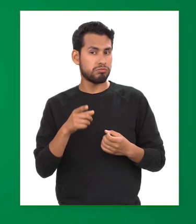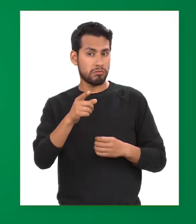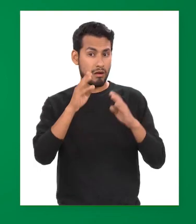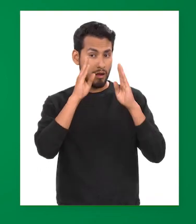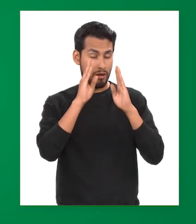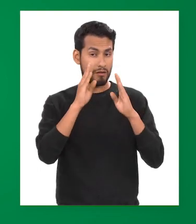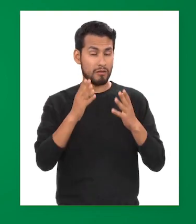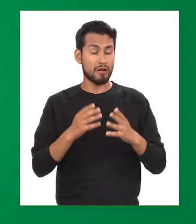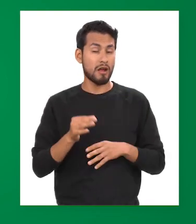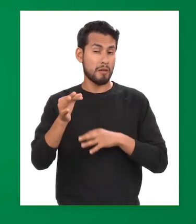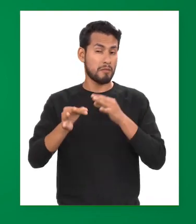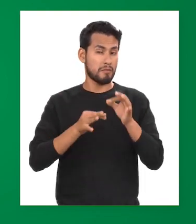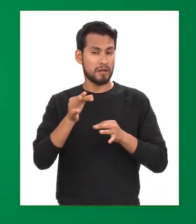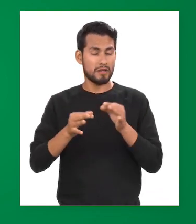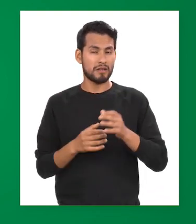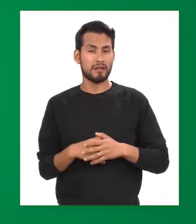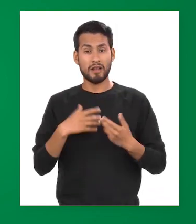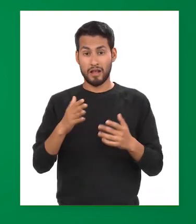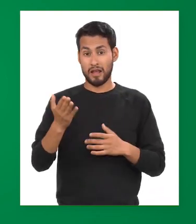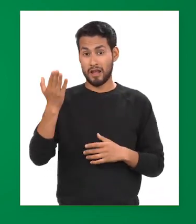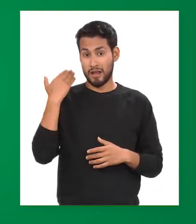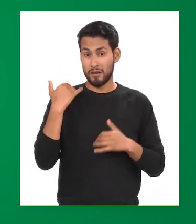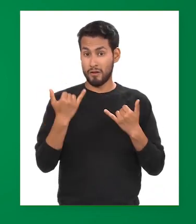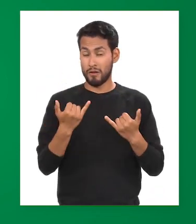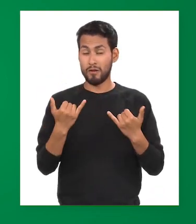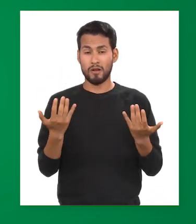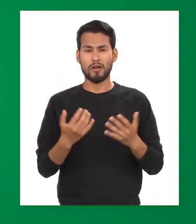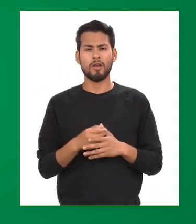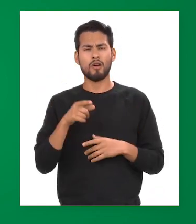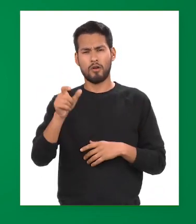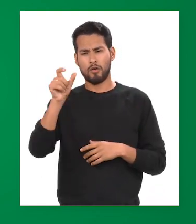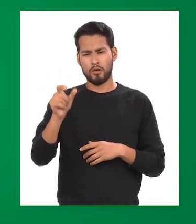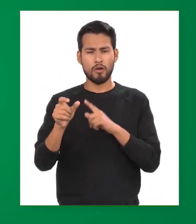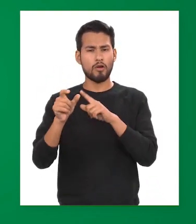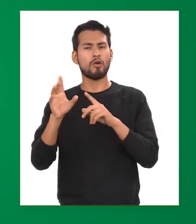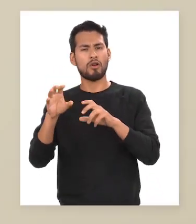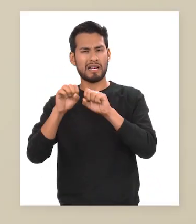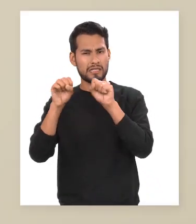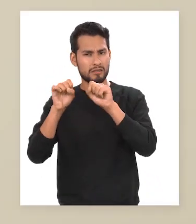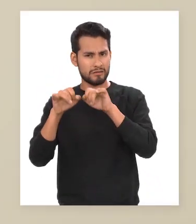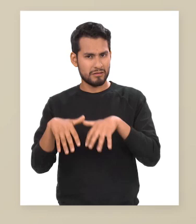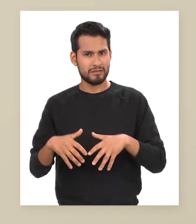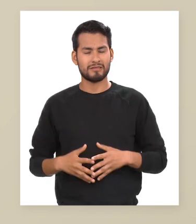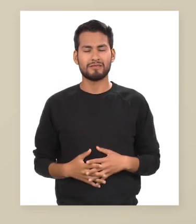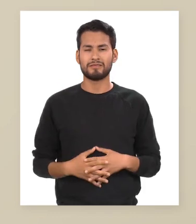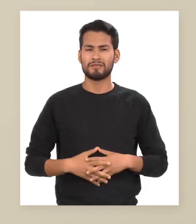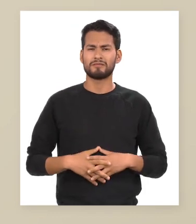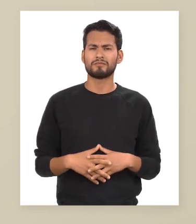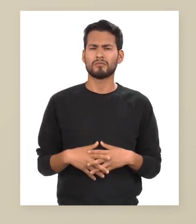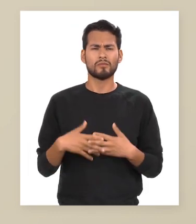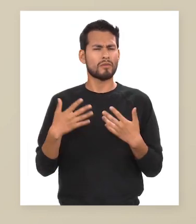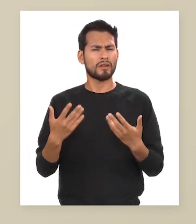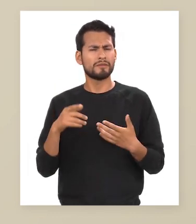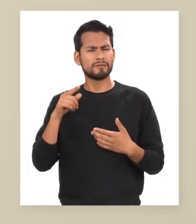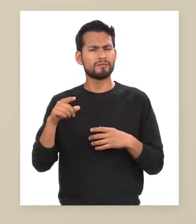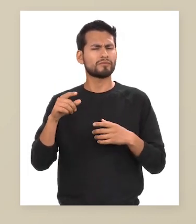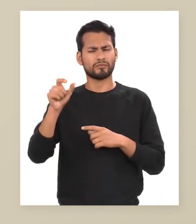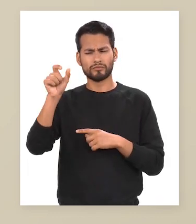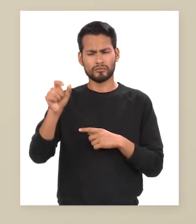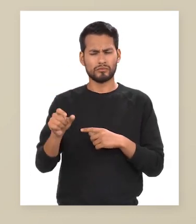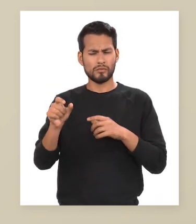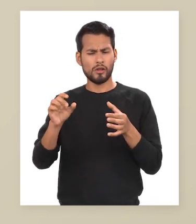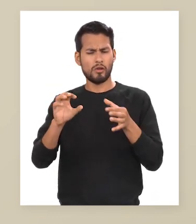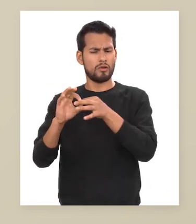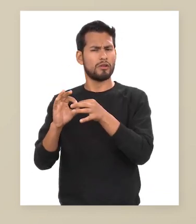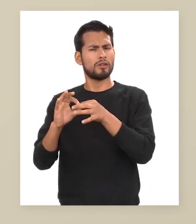prestaron atención a las explicaciones que tuvieron hoy acerca del sujeto y su estructura. ¿Cuál es el elemento del sujeto